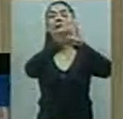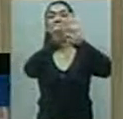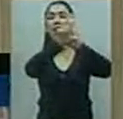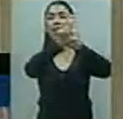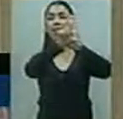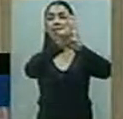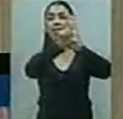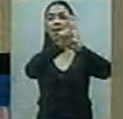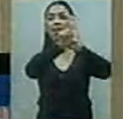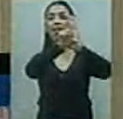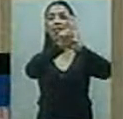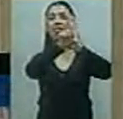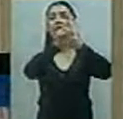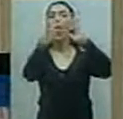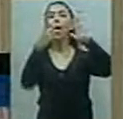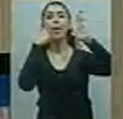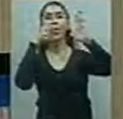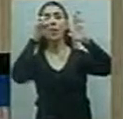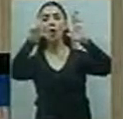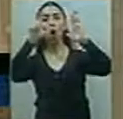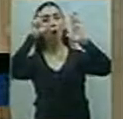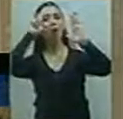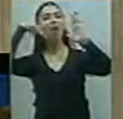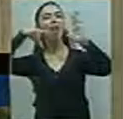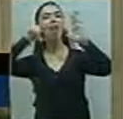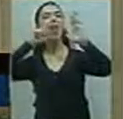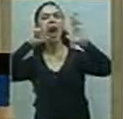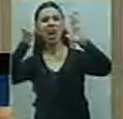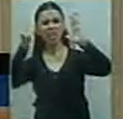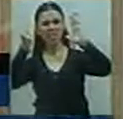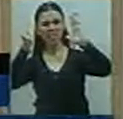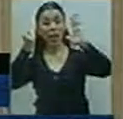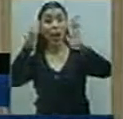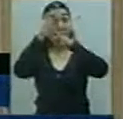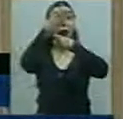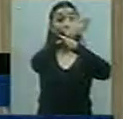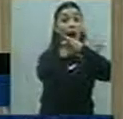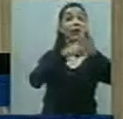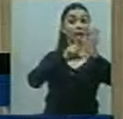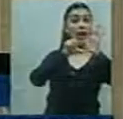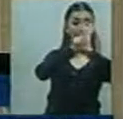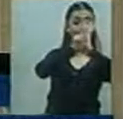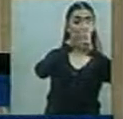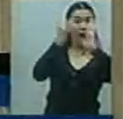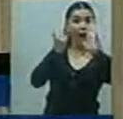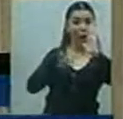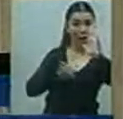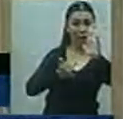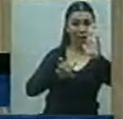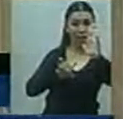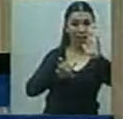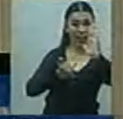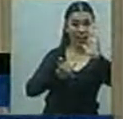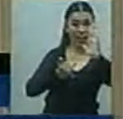de la ley de violencia, porque teníamos una ley cuyo coautor es el ex senador Gerardo